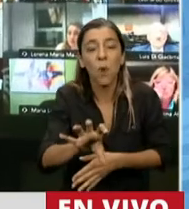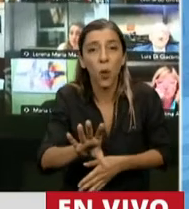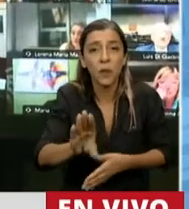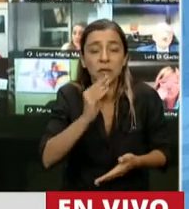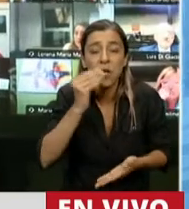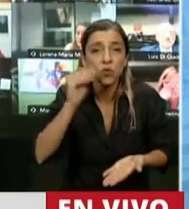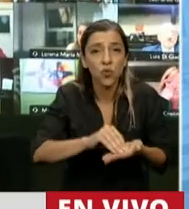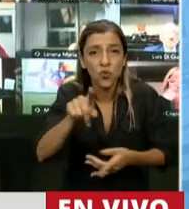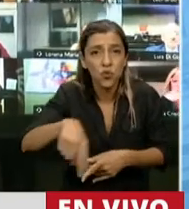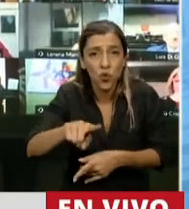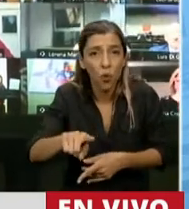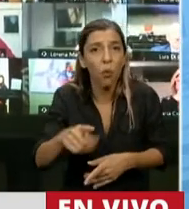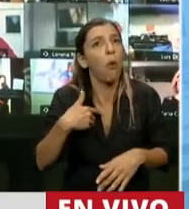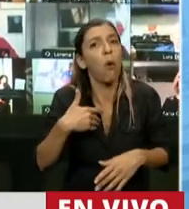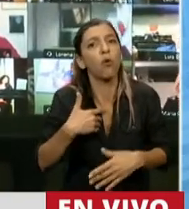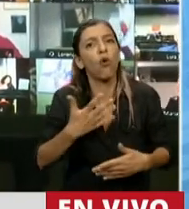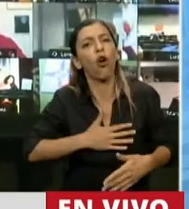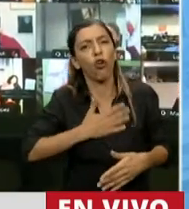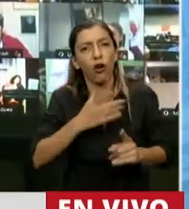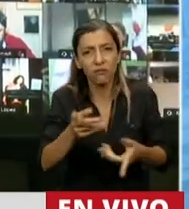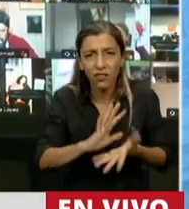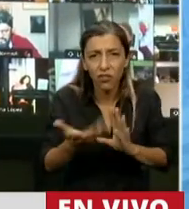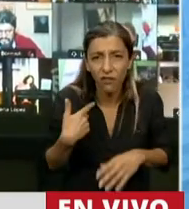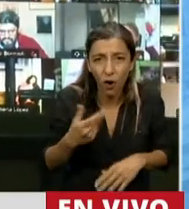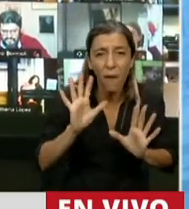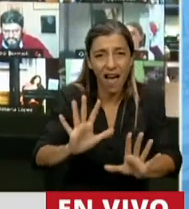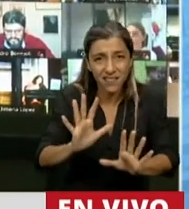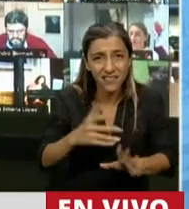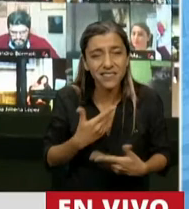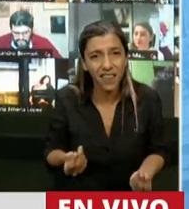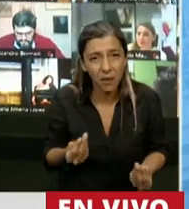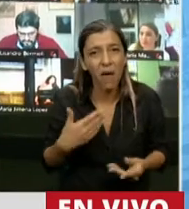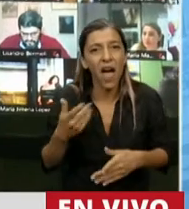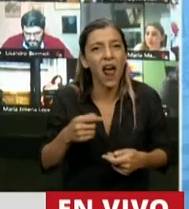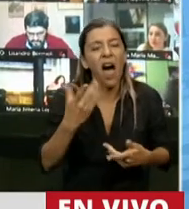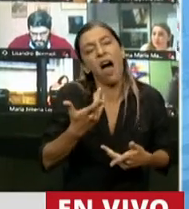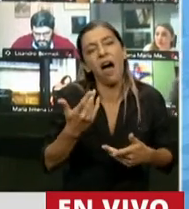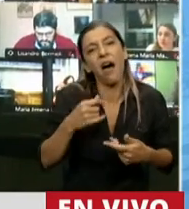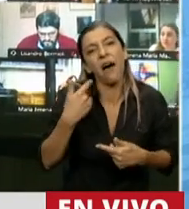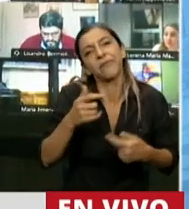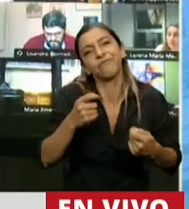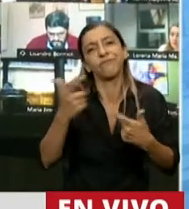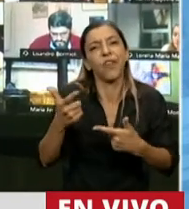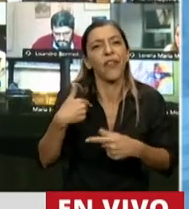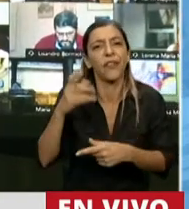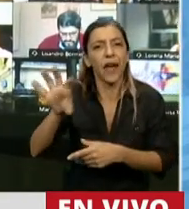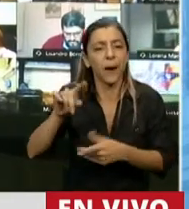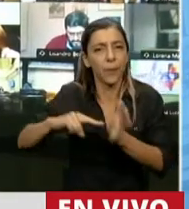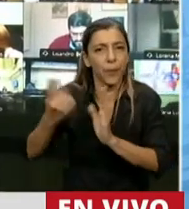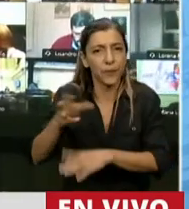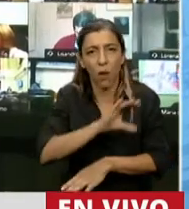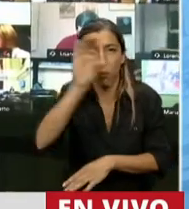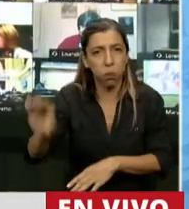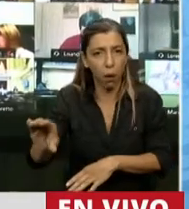celebrando votando que se le den estos recursos a un fondo de fortalecimiento fiscal a la provincia de Buenos Aires